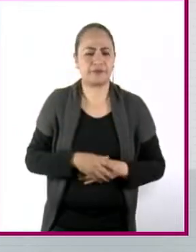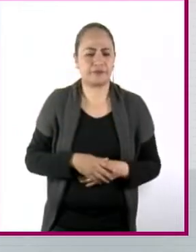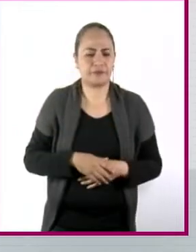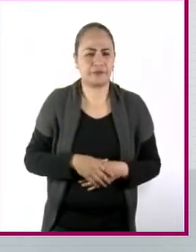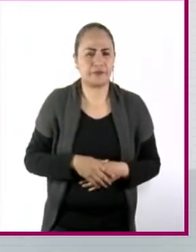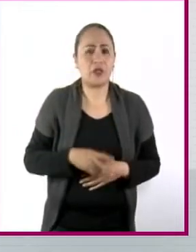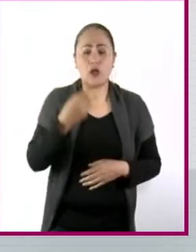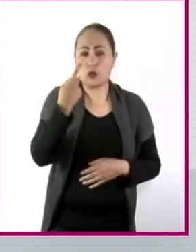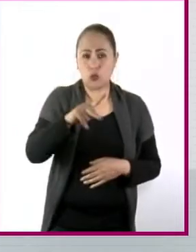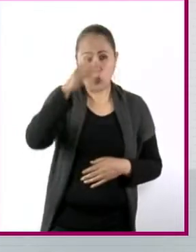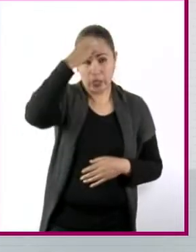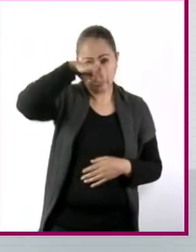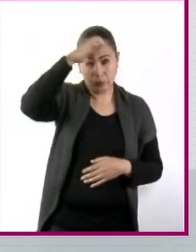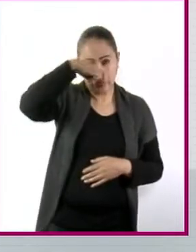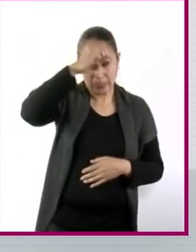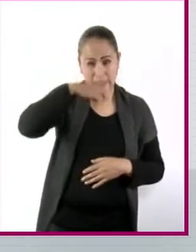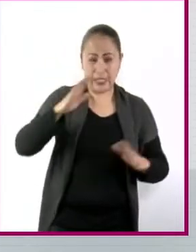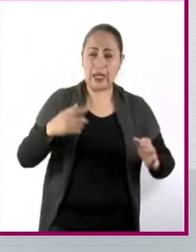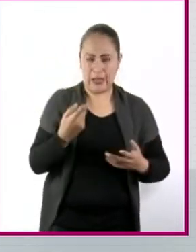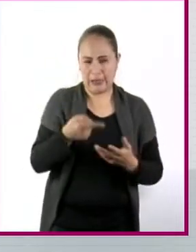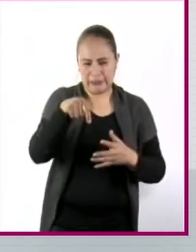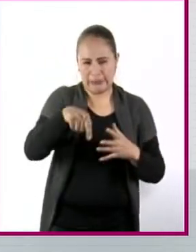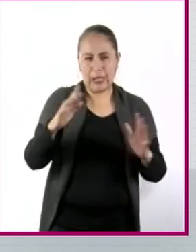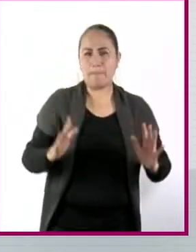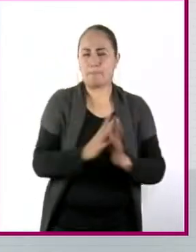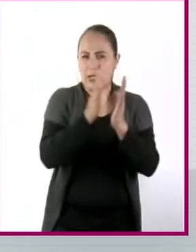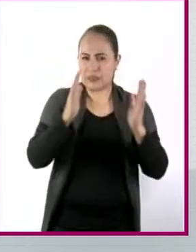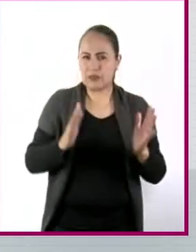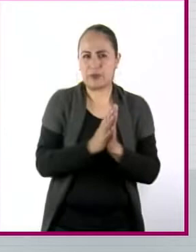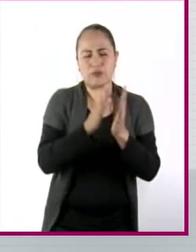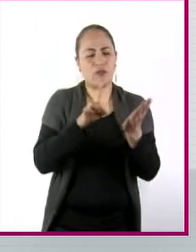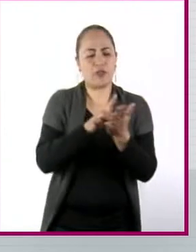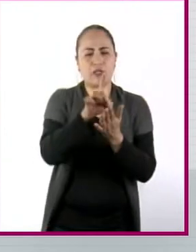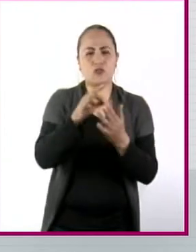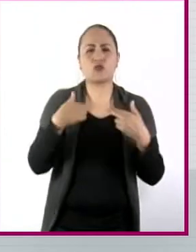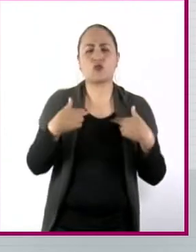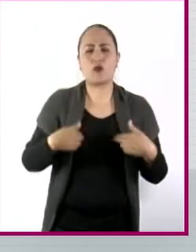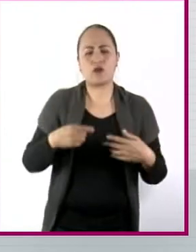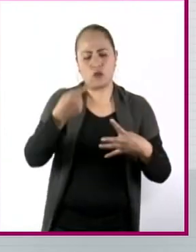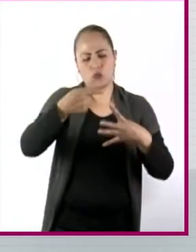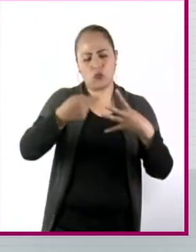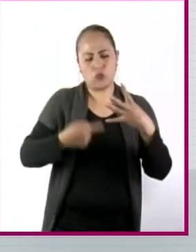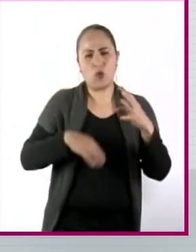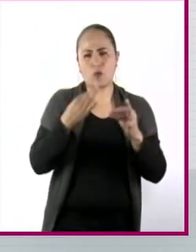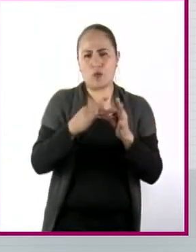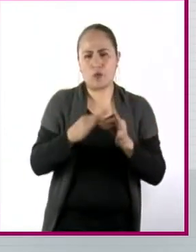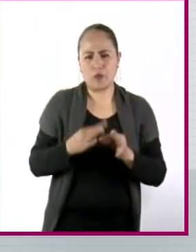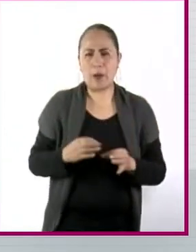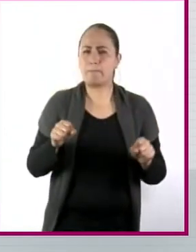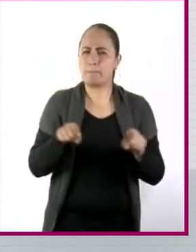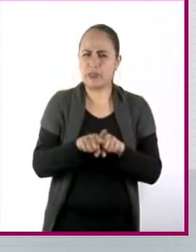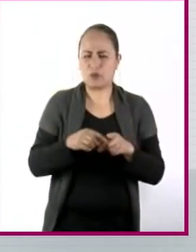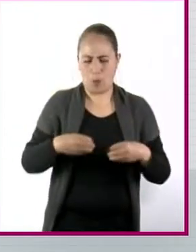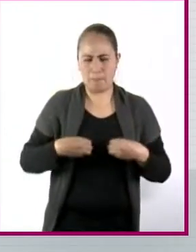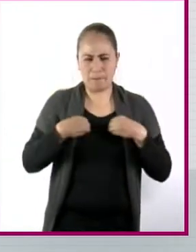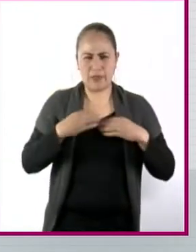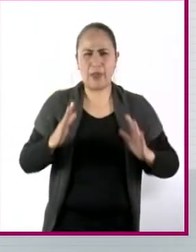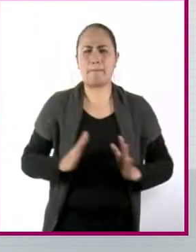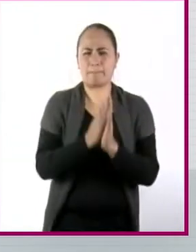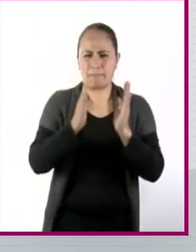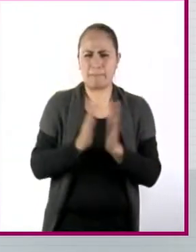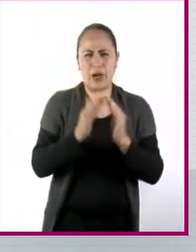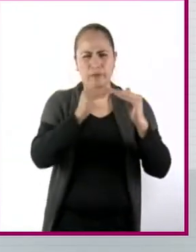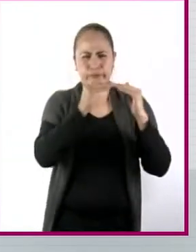tipo de experiencias participativas, ¿de qué manera se ejercen los derechos humanos y la vida democrática? Pues yo creo que hay